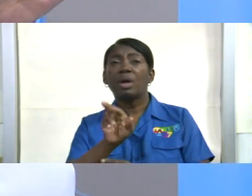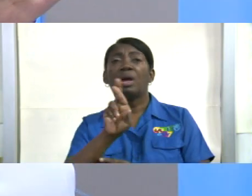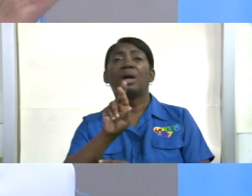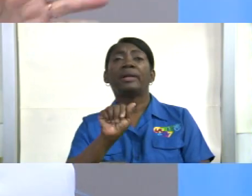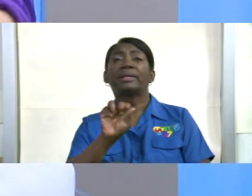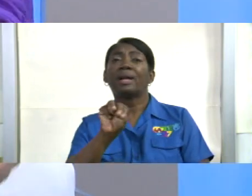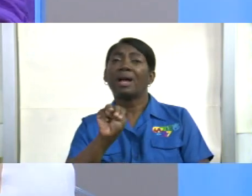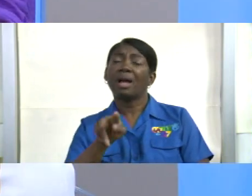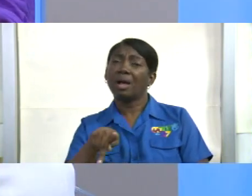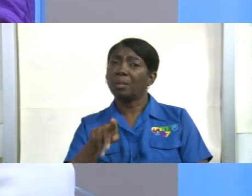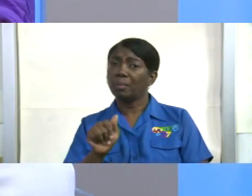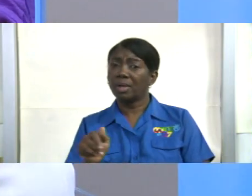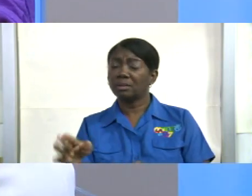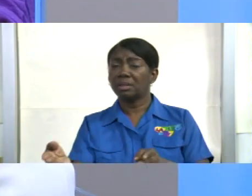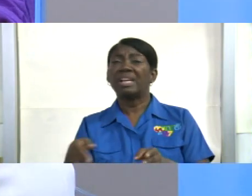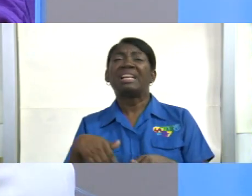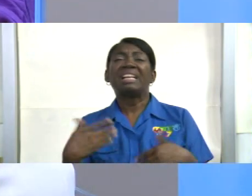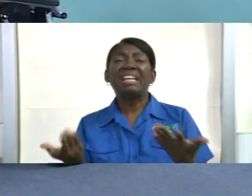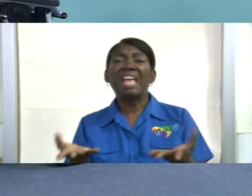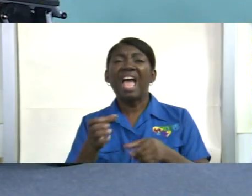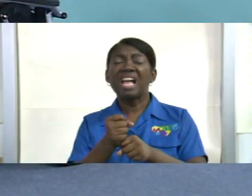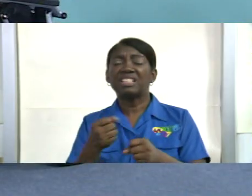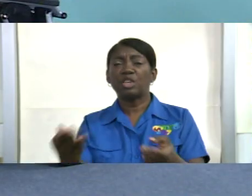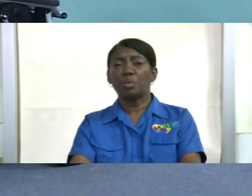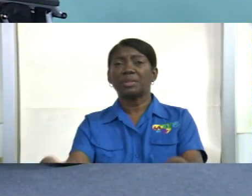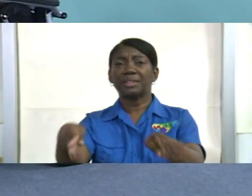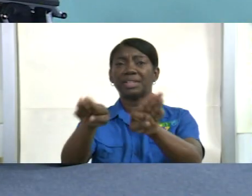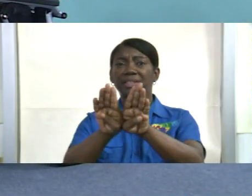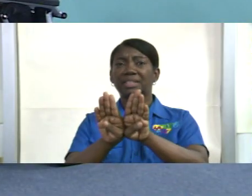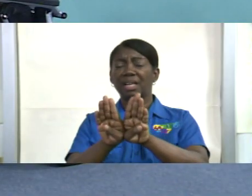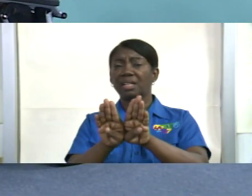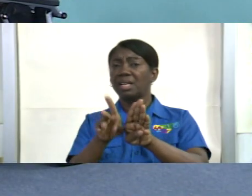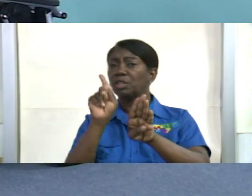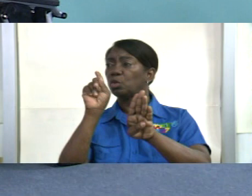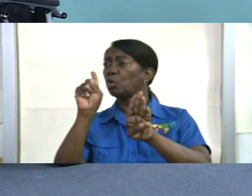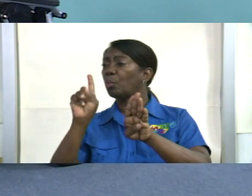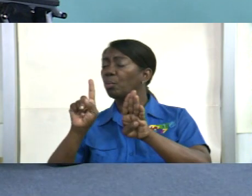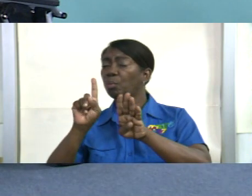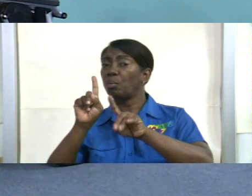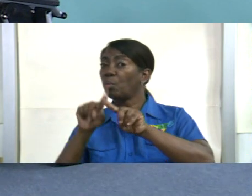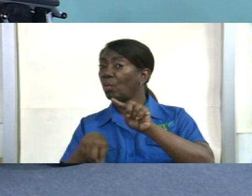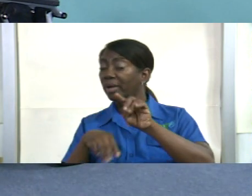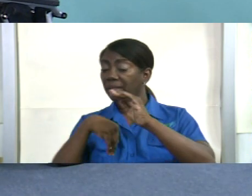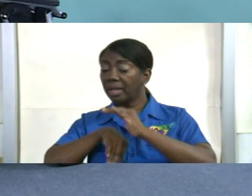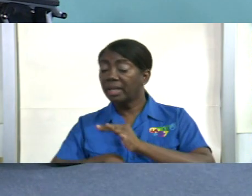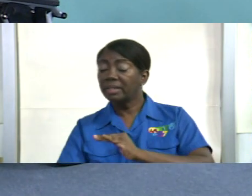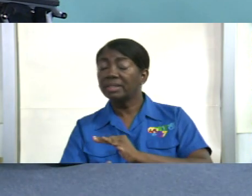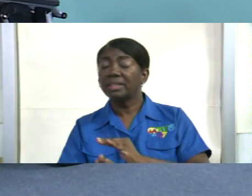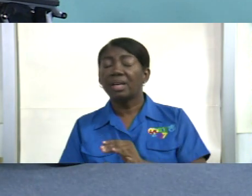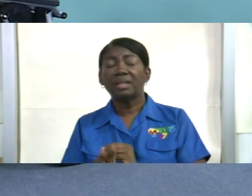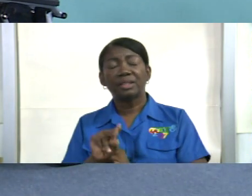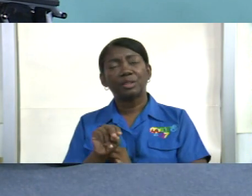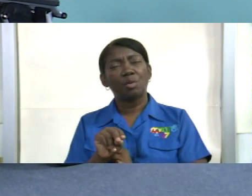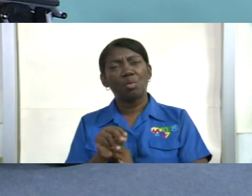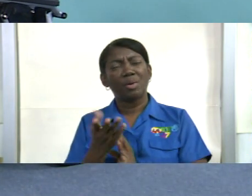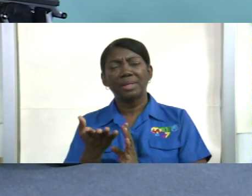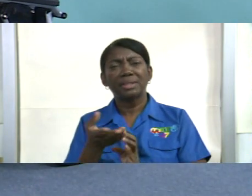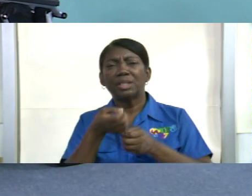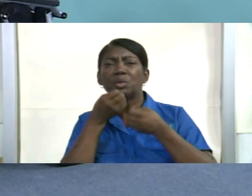aquí tú no perteneces y no puede ser eso porque ese no es el mensaje de eso